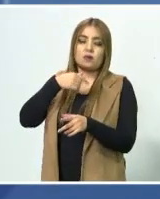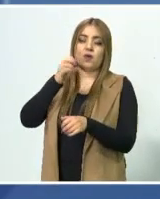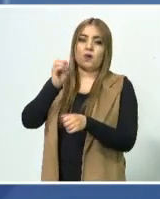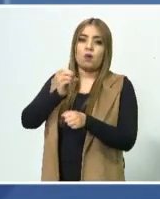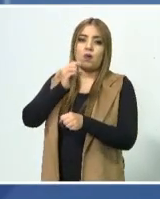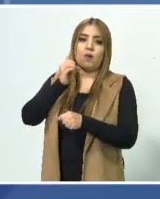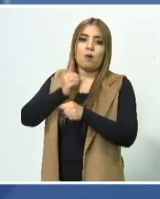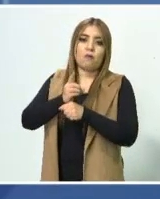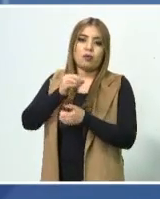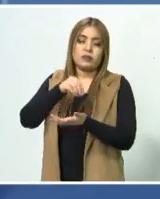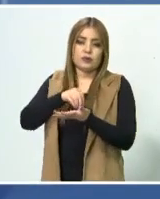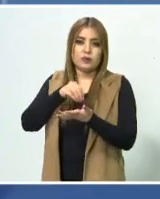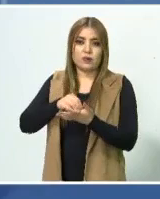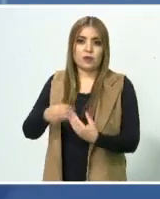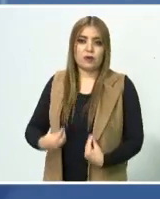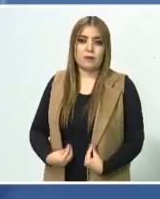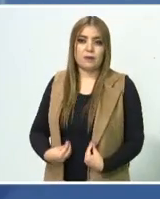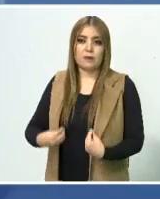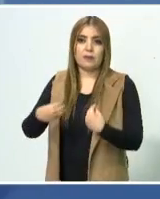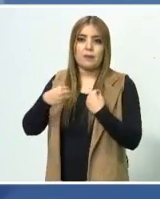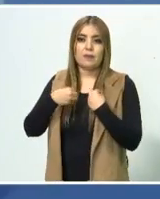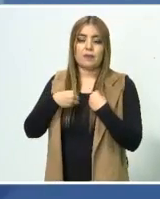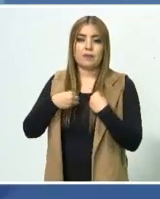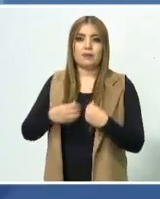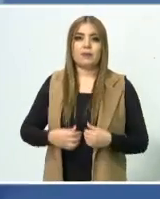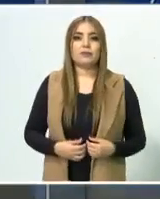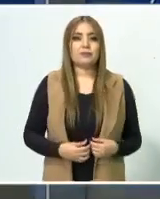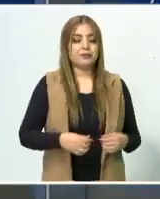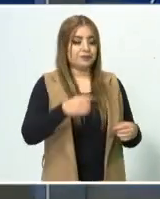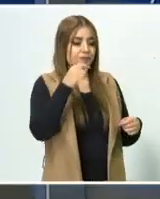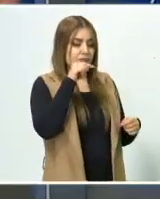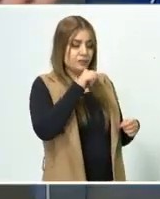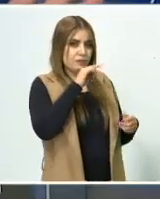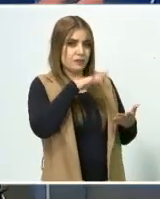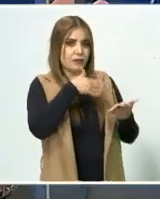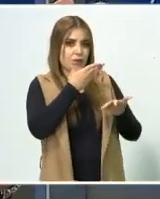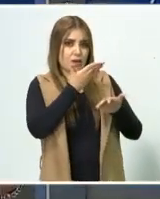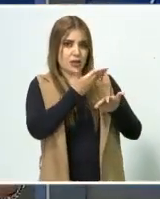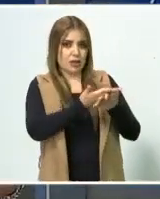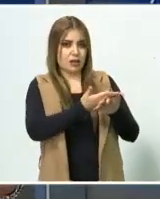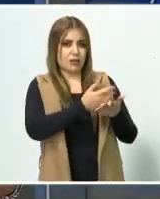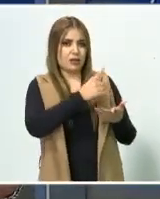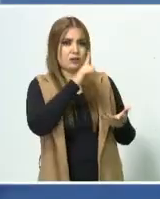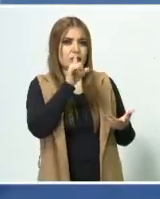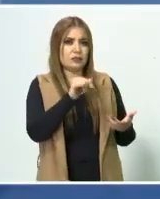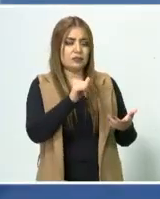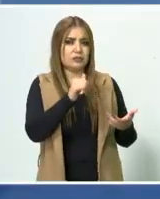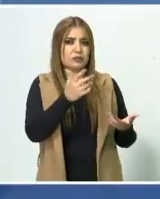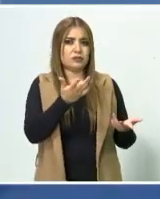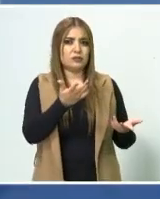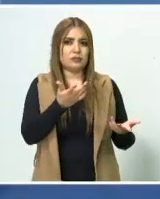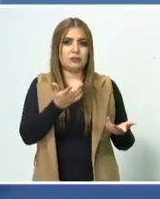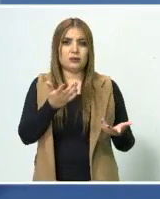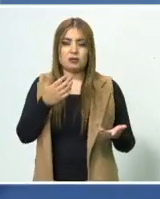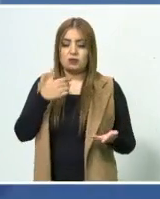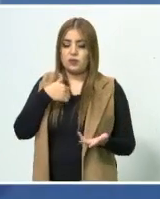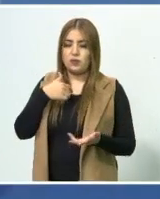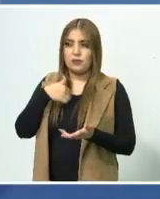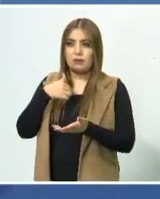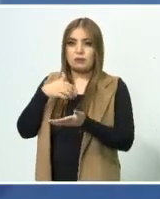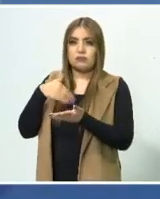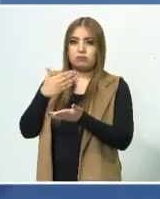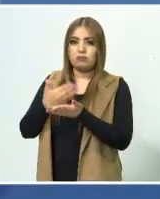aquí, compartiéndolo con ustedes. ¿Caíste del tren? ¿Y luego? Nomás caí,